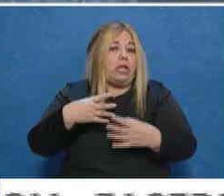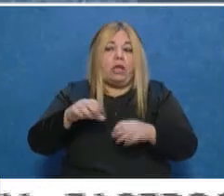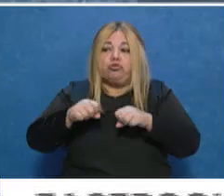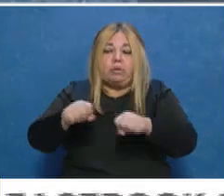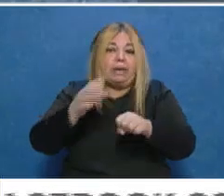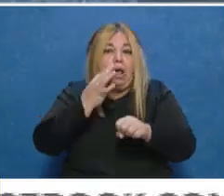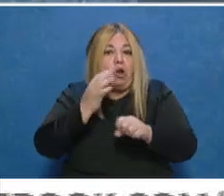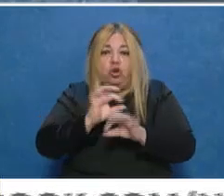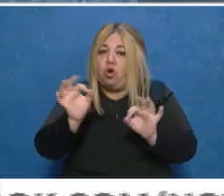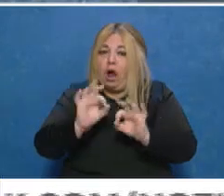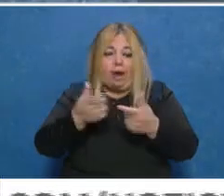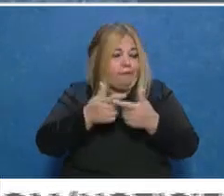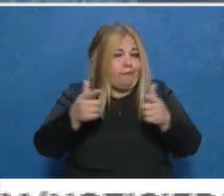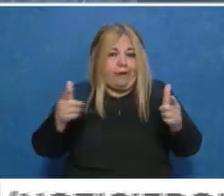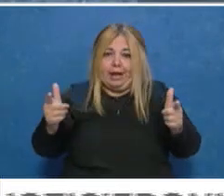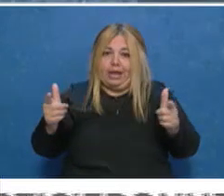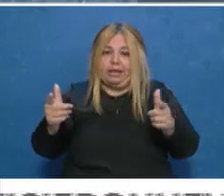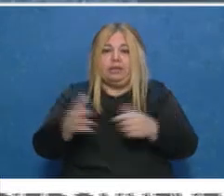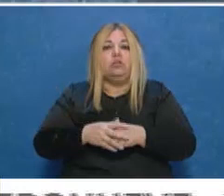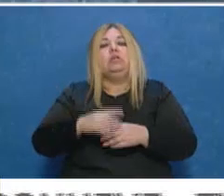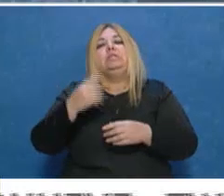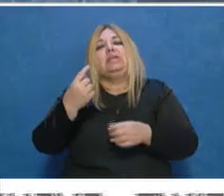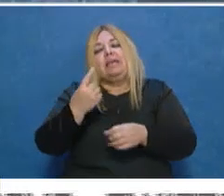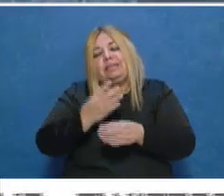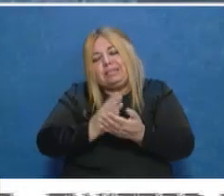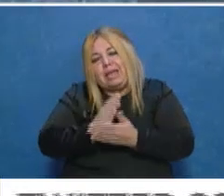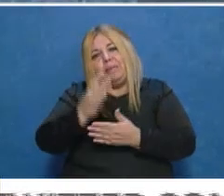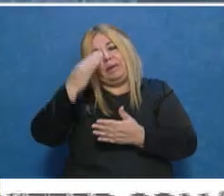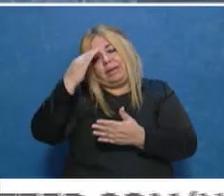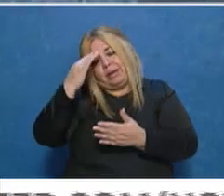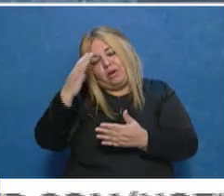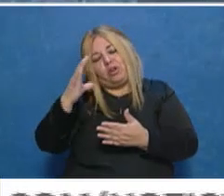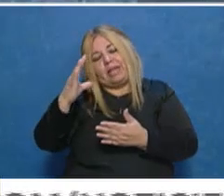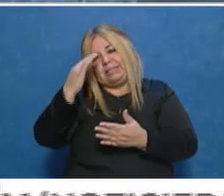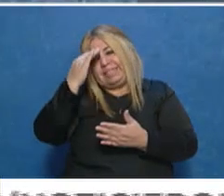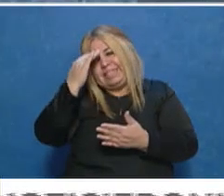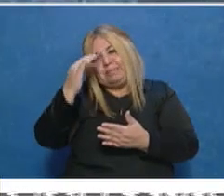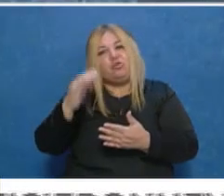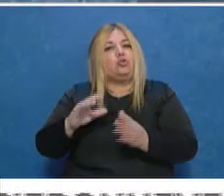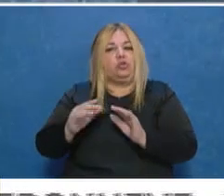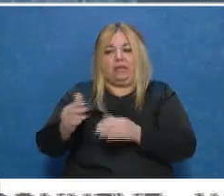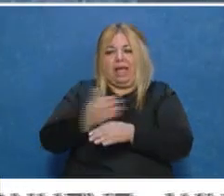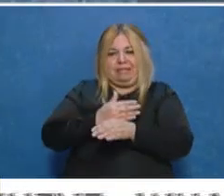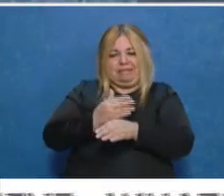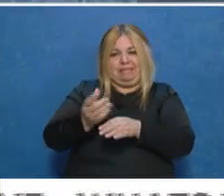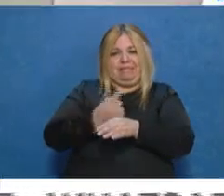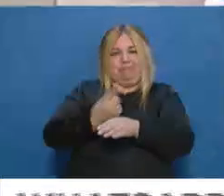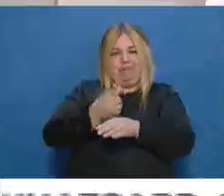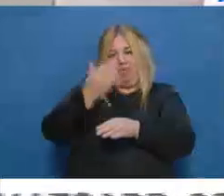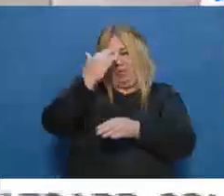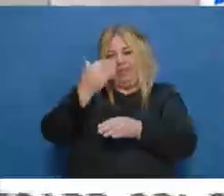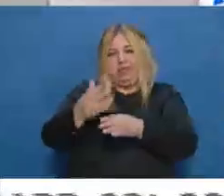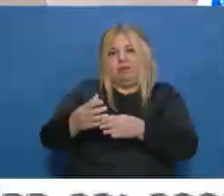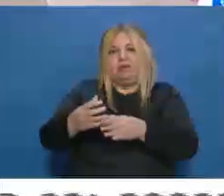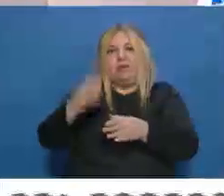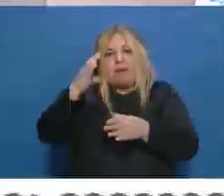15 minutos estrechos, siempre que uno pueda respetar el uso del tapabocas, el distanciamiento y tener cuidado después cuando llegamos a